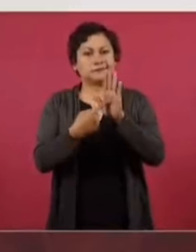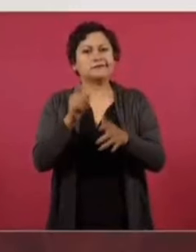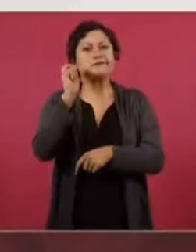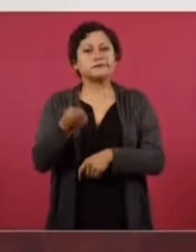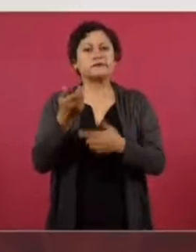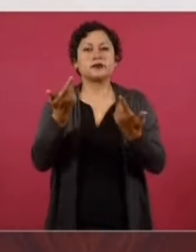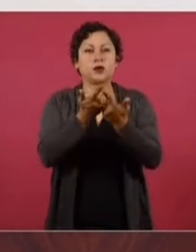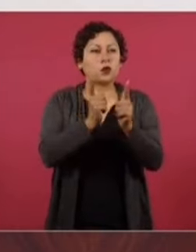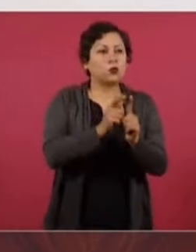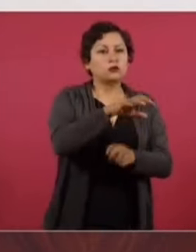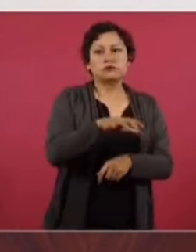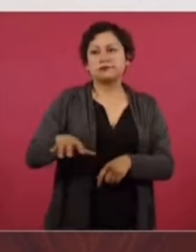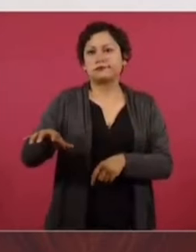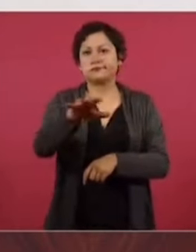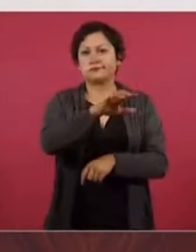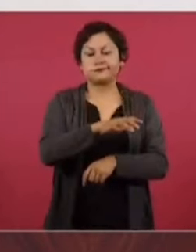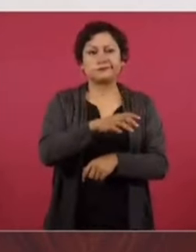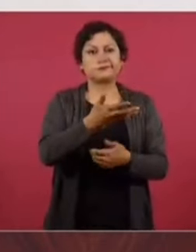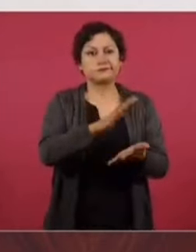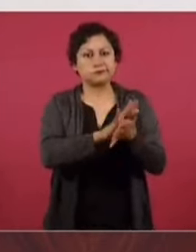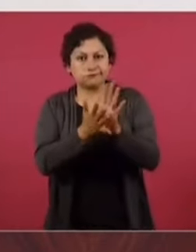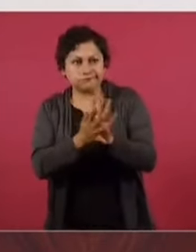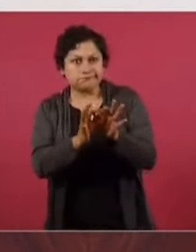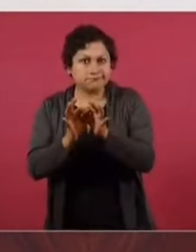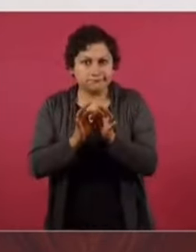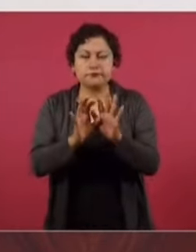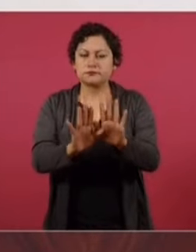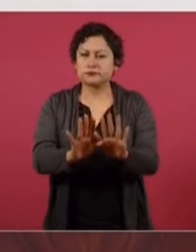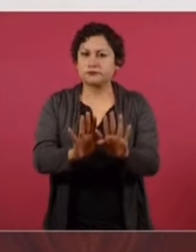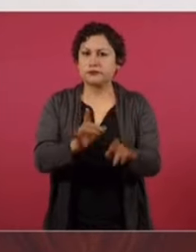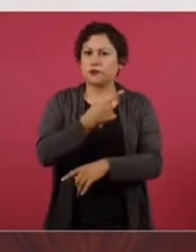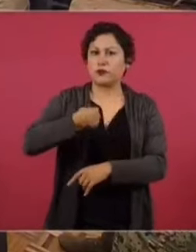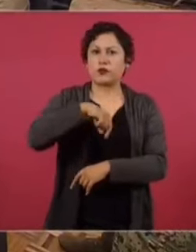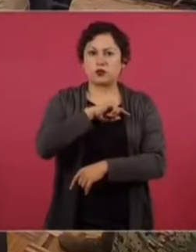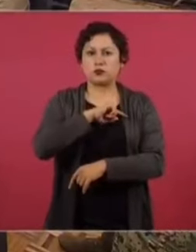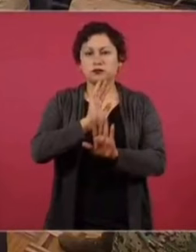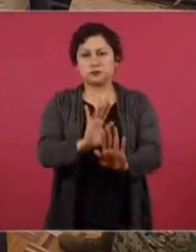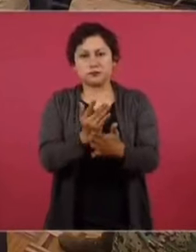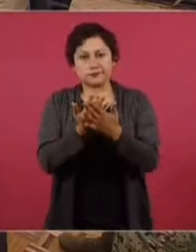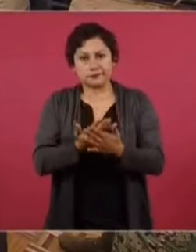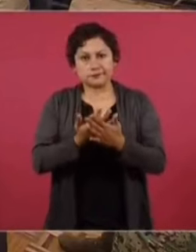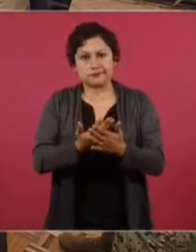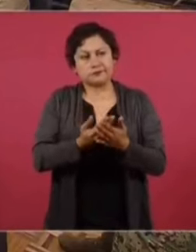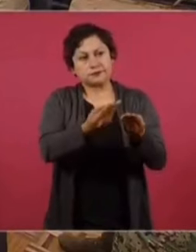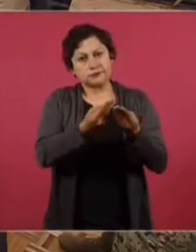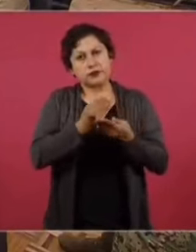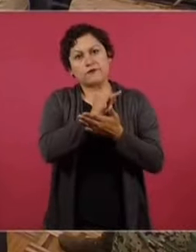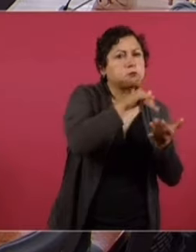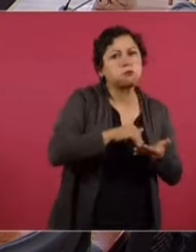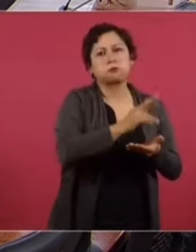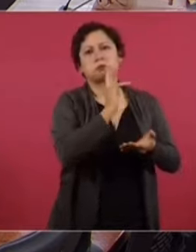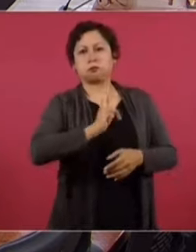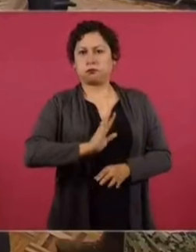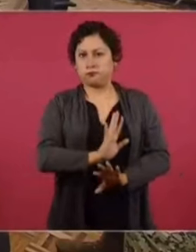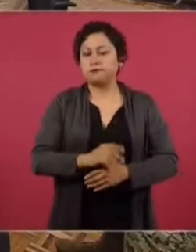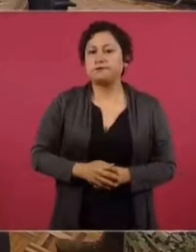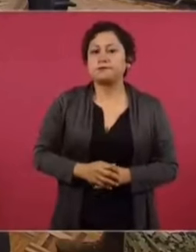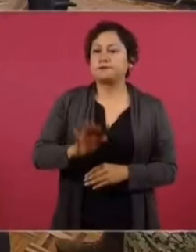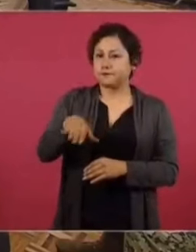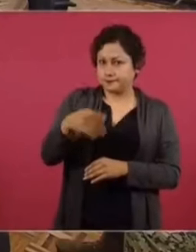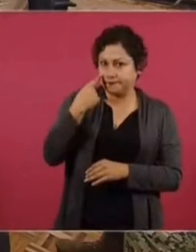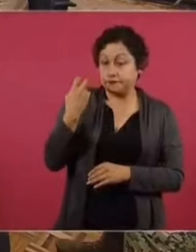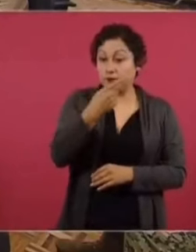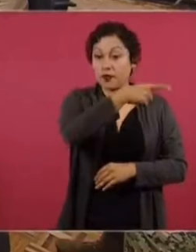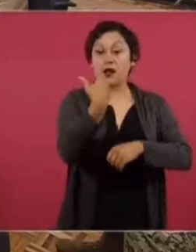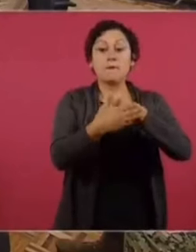relaciones entre grupos y nosotros estamos esperando el informe del gobierno de Estados Unidos. En este sentido, lo que pueda declarar